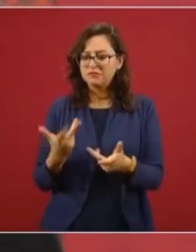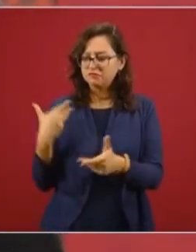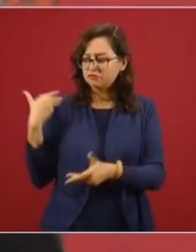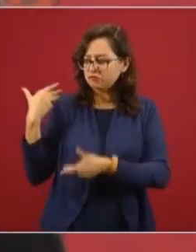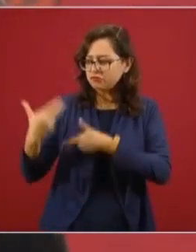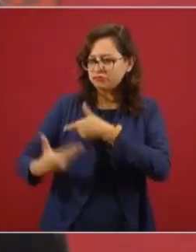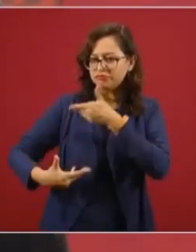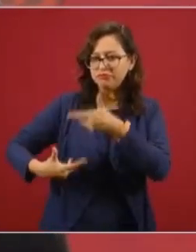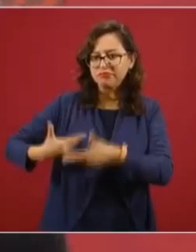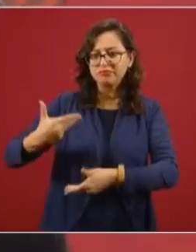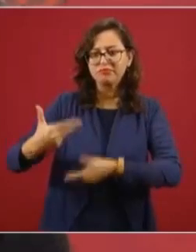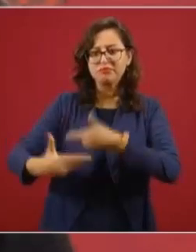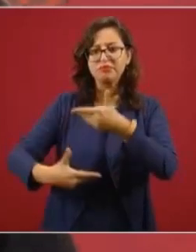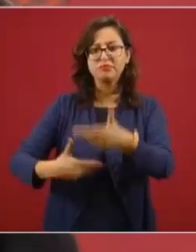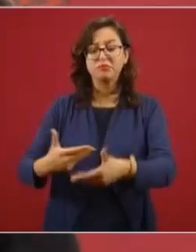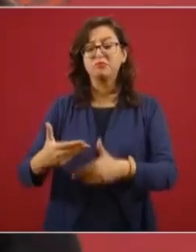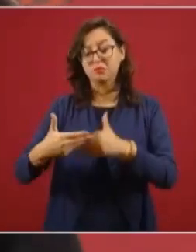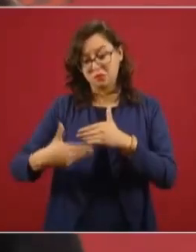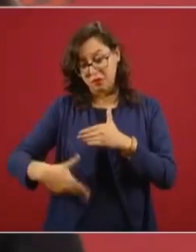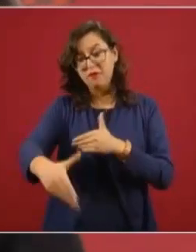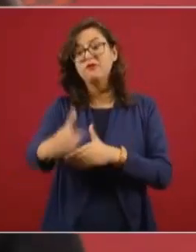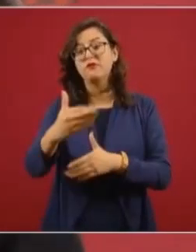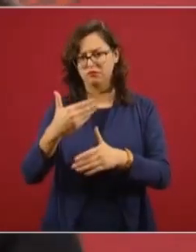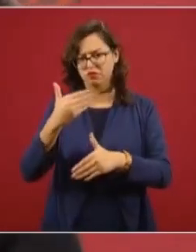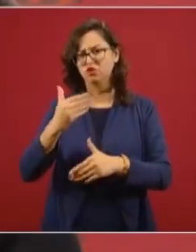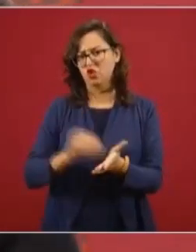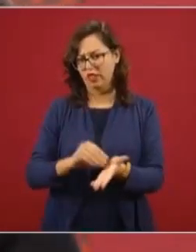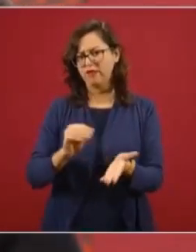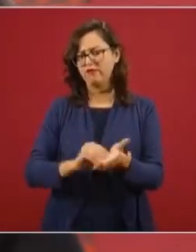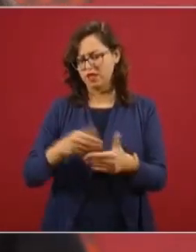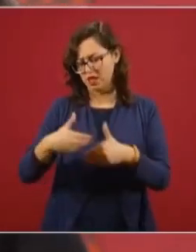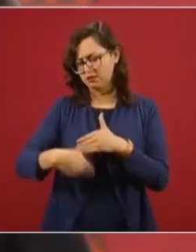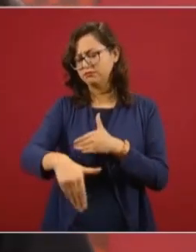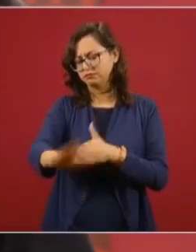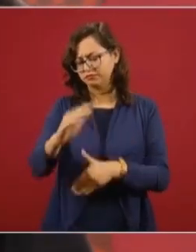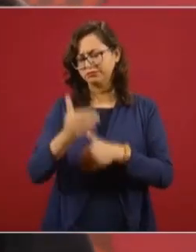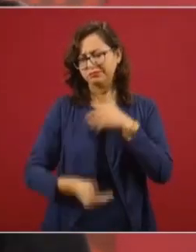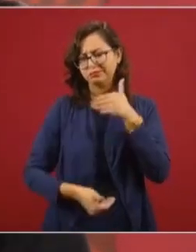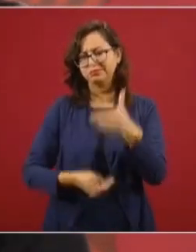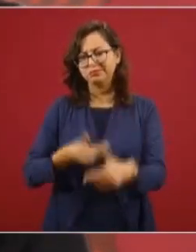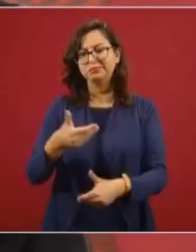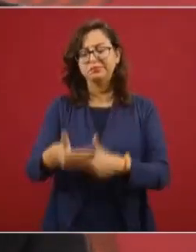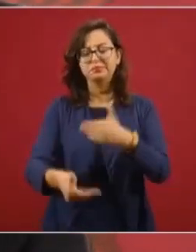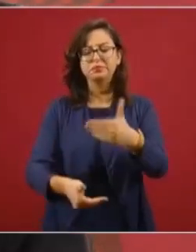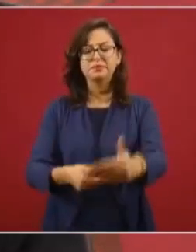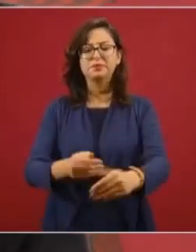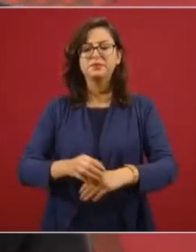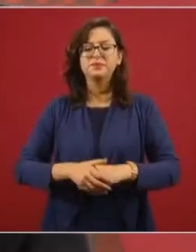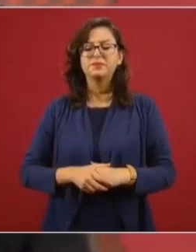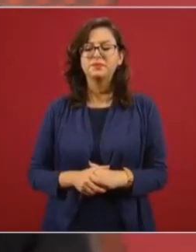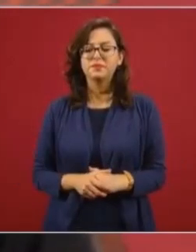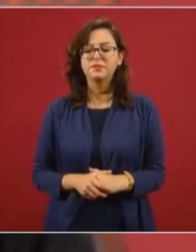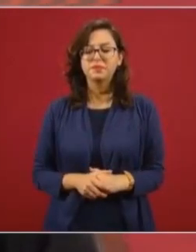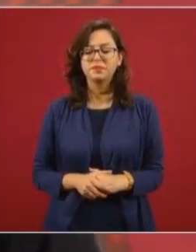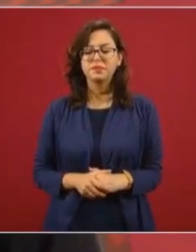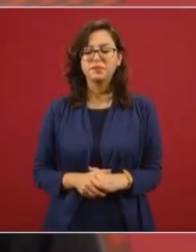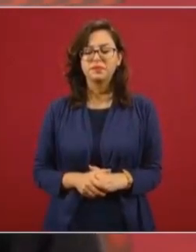que está en proceso de